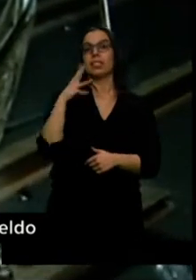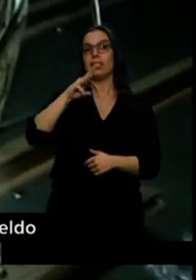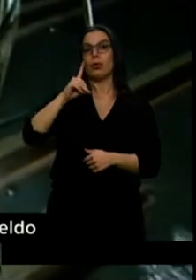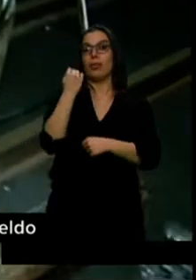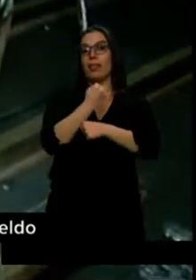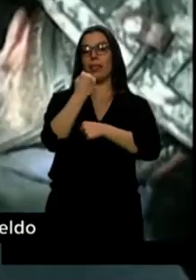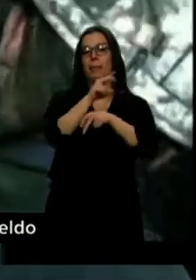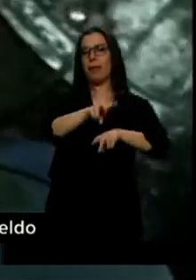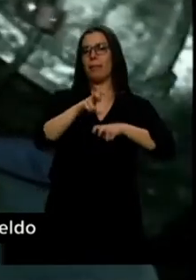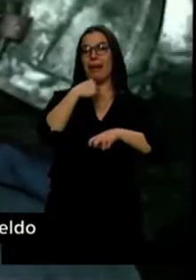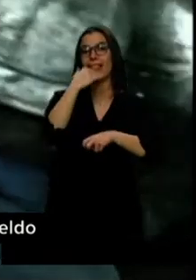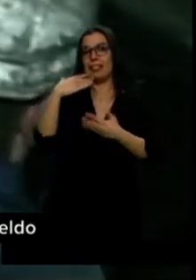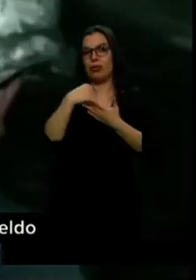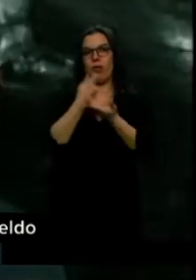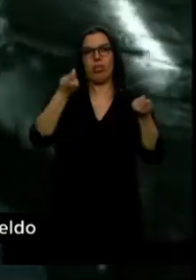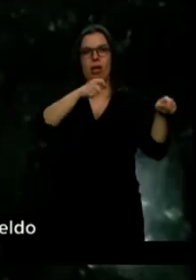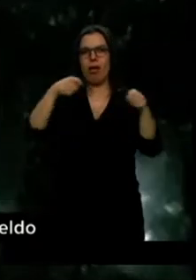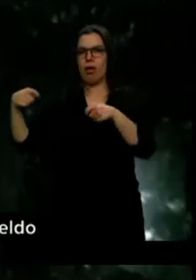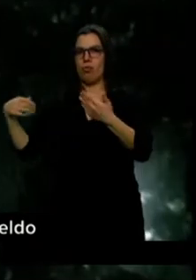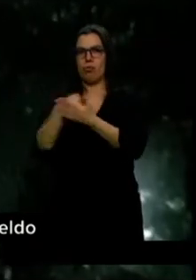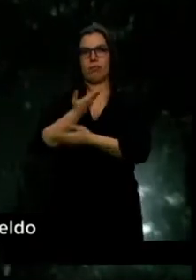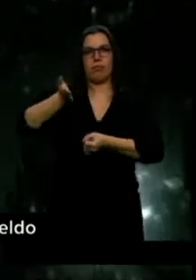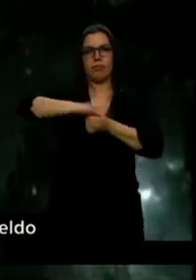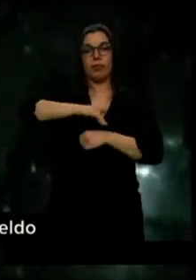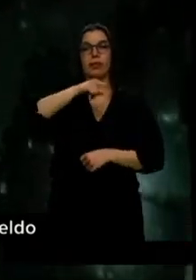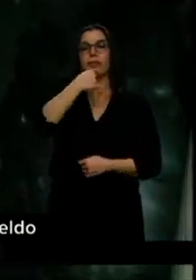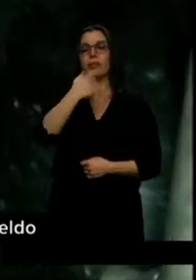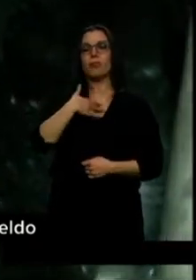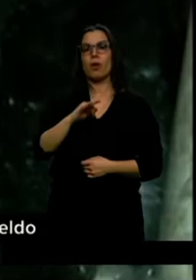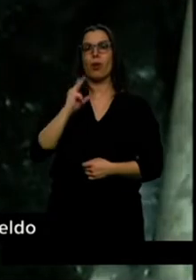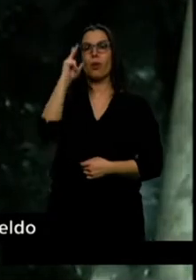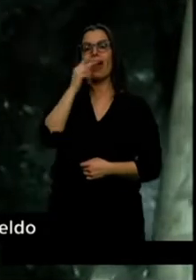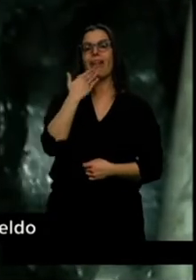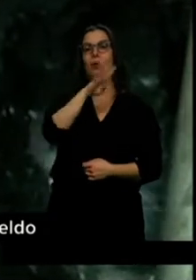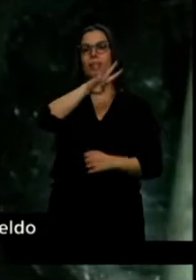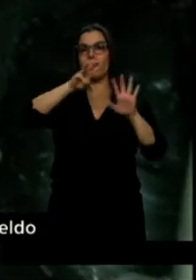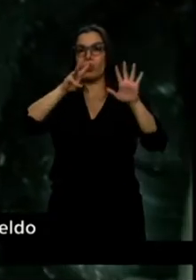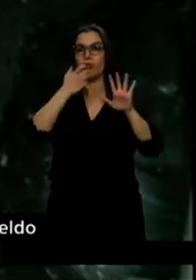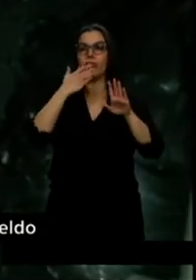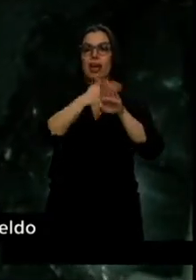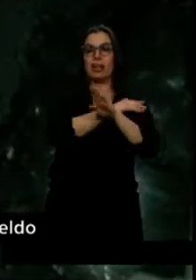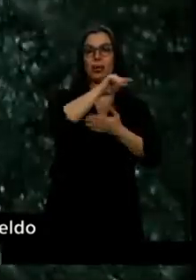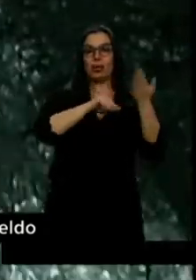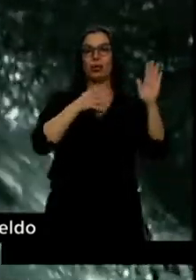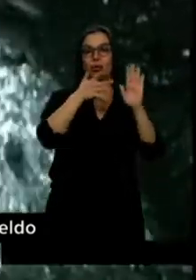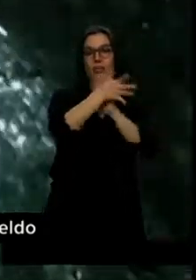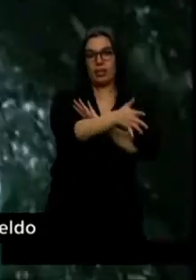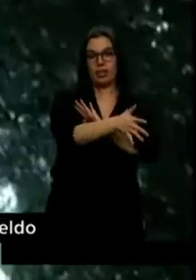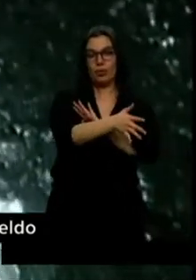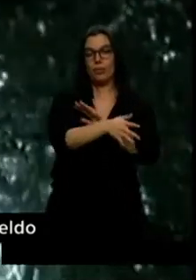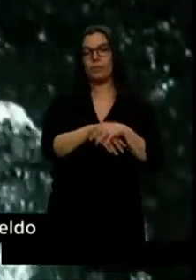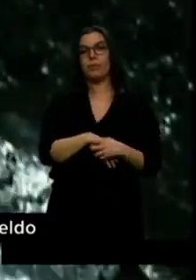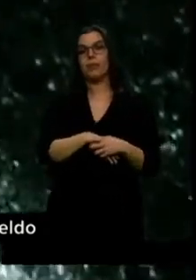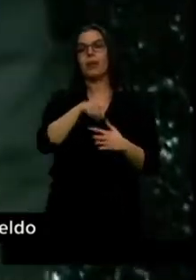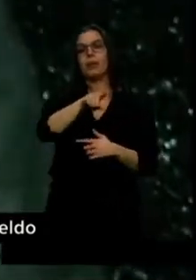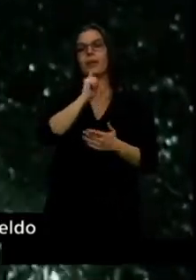central va a permitir la jubilación de los mineros a los 48 años siempre que estuvieran indefinidos a 30 de junio pasado. Percibirán el 72